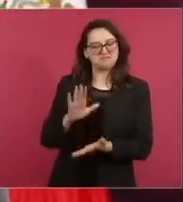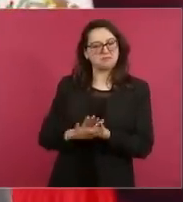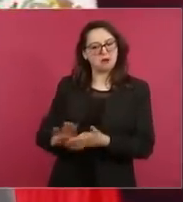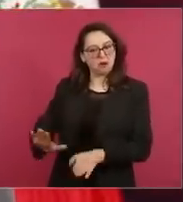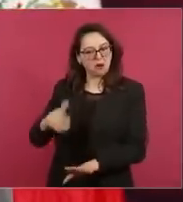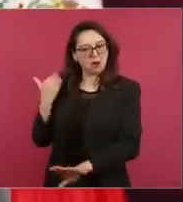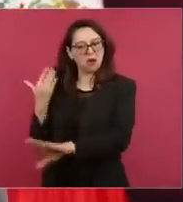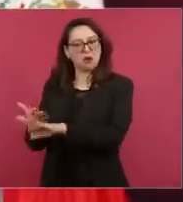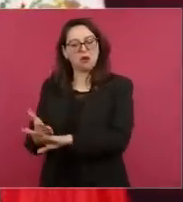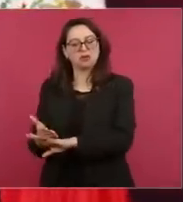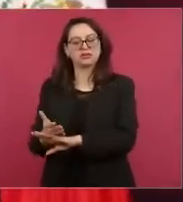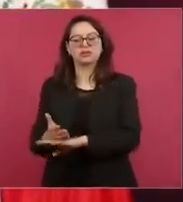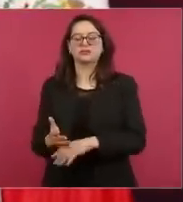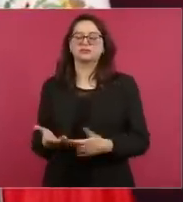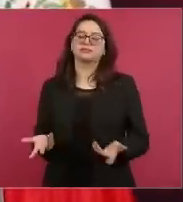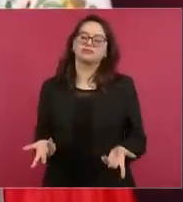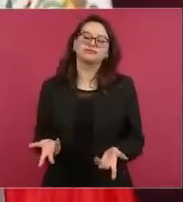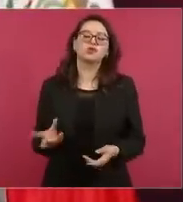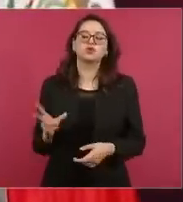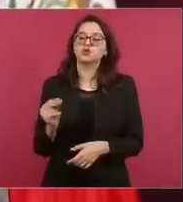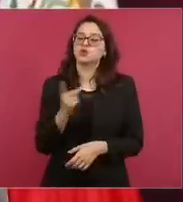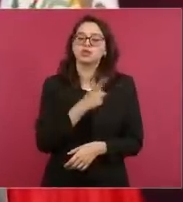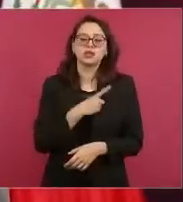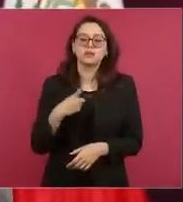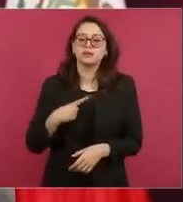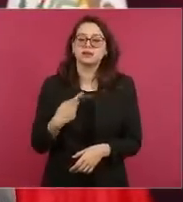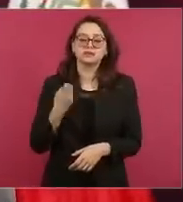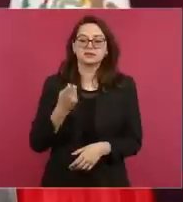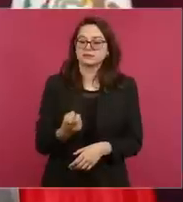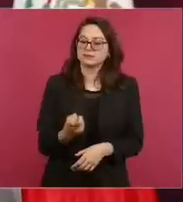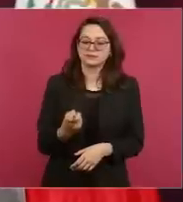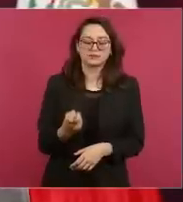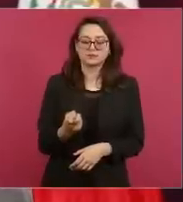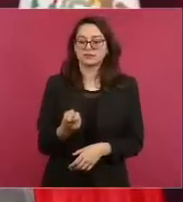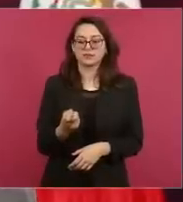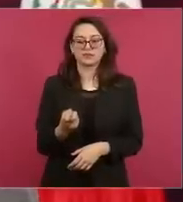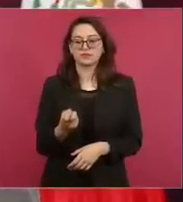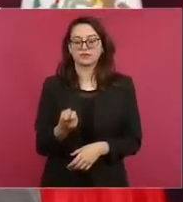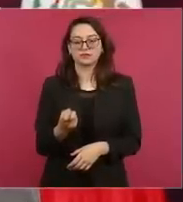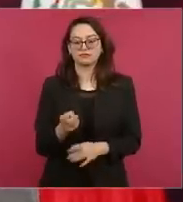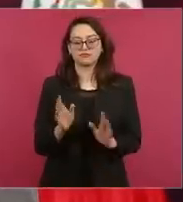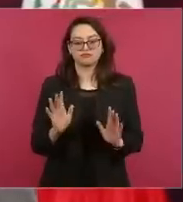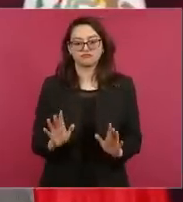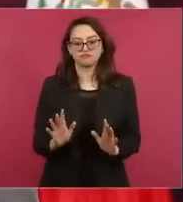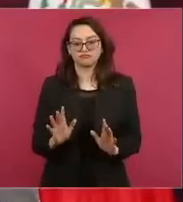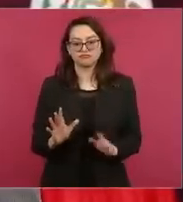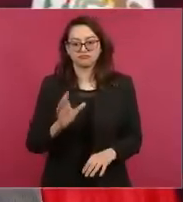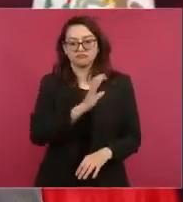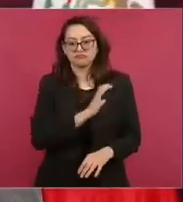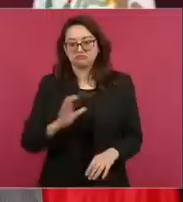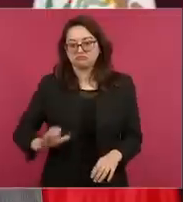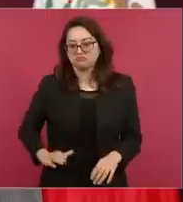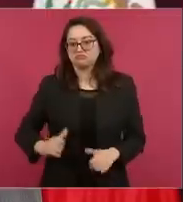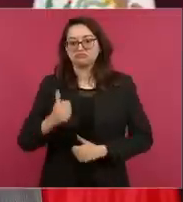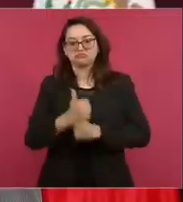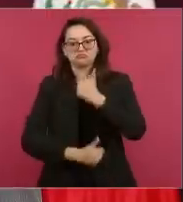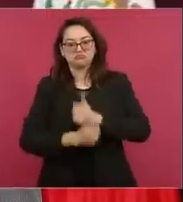competidores, otros futuros candidatos